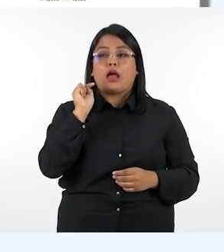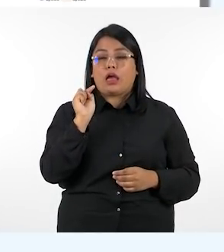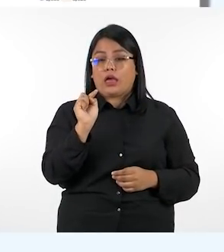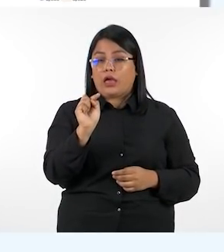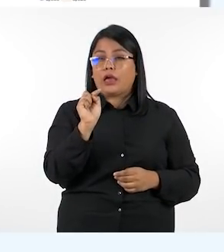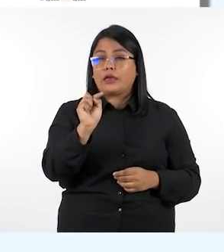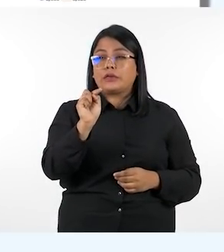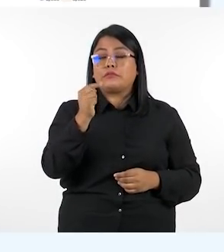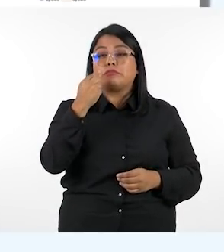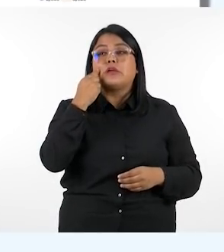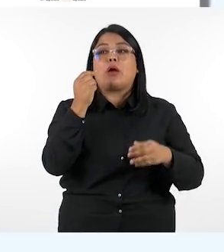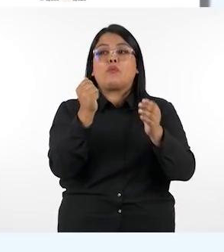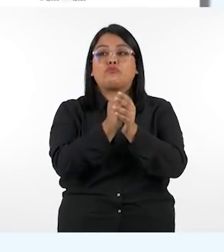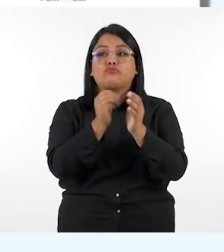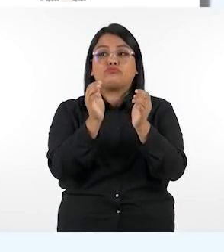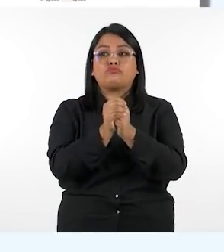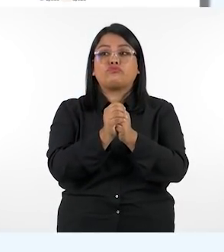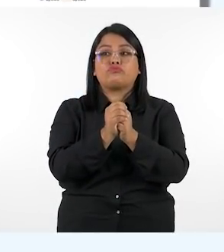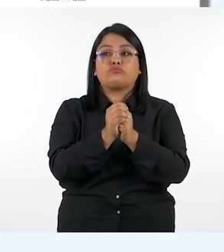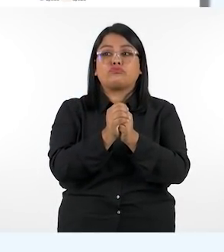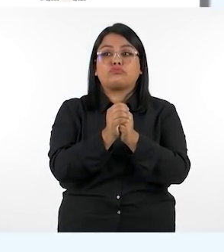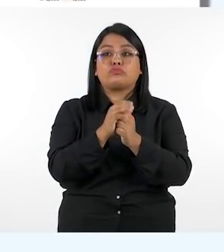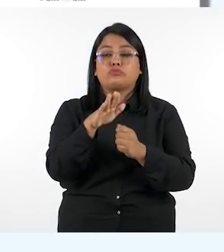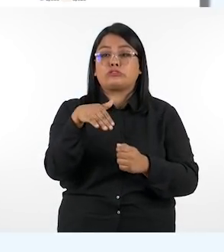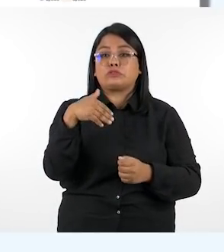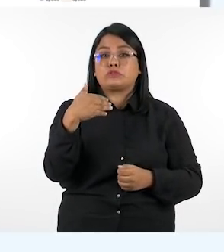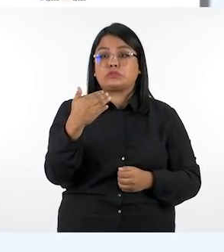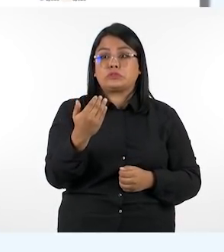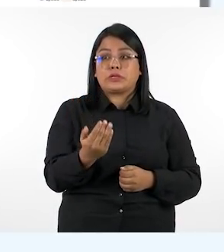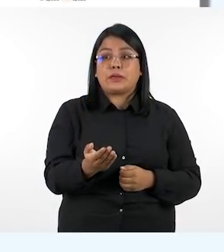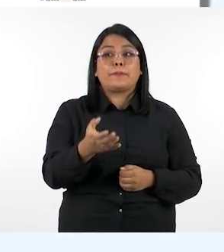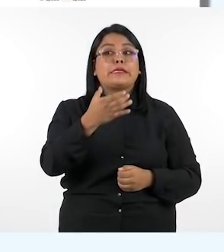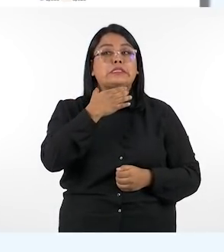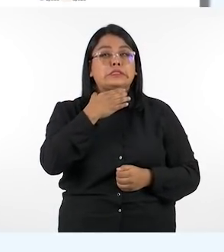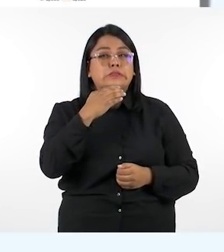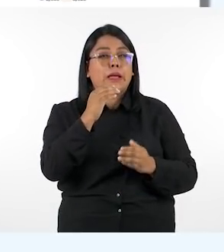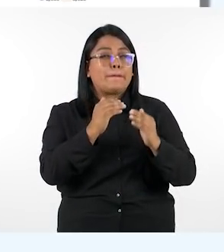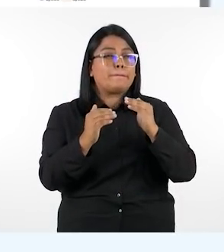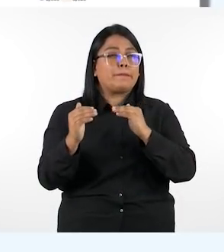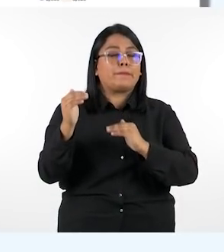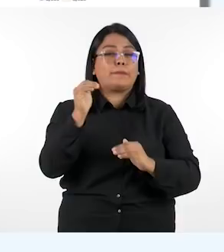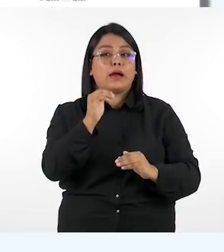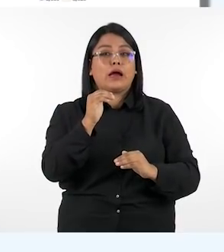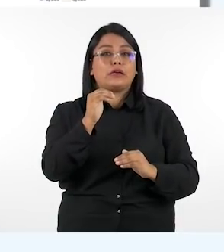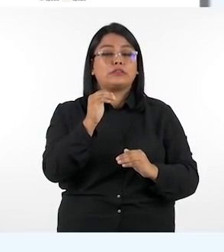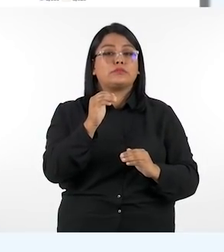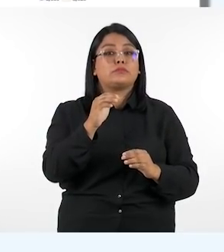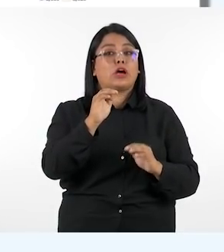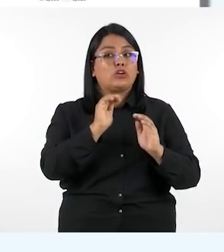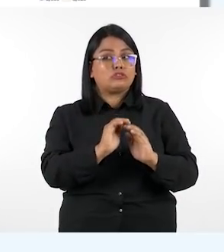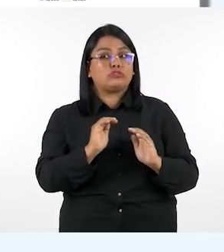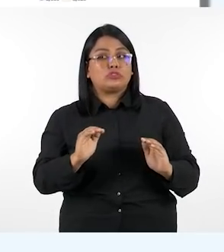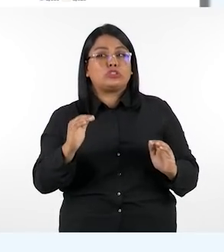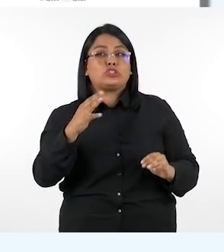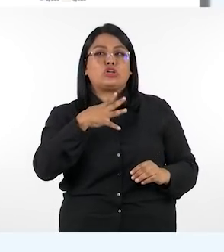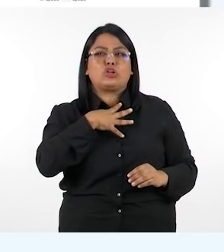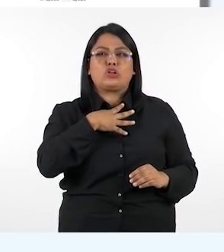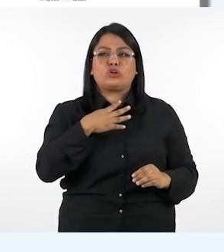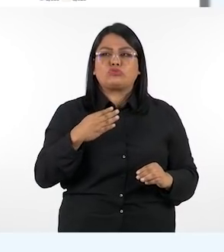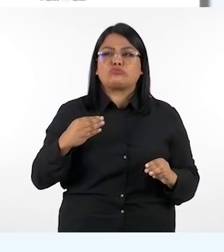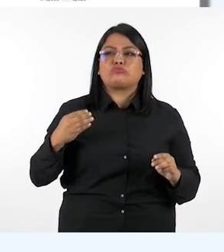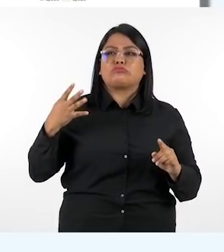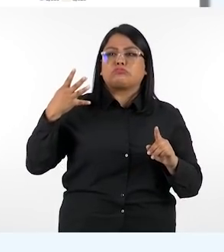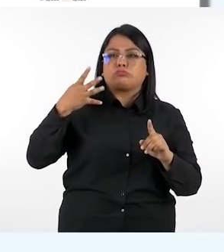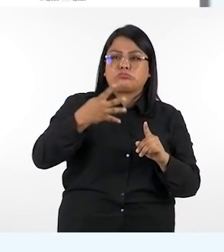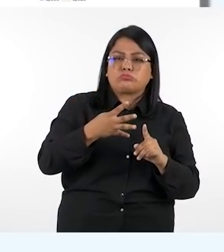esta etiqueta te indicará que el problema colocado después de ella tiene una dificultad mayor para aquellos niños